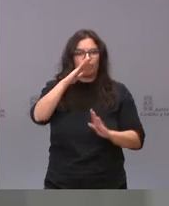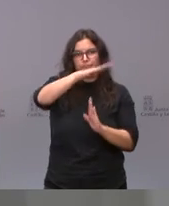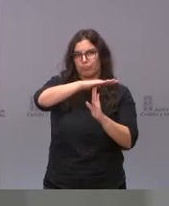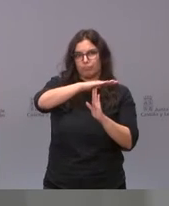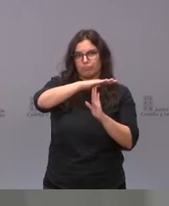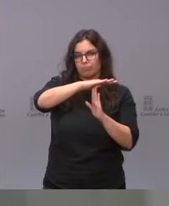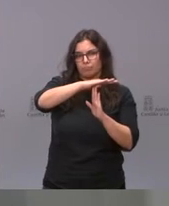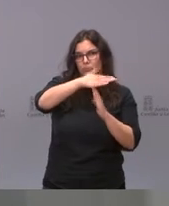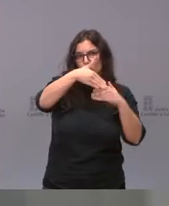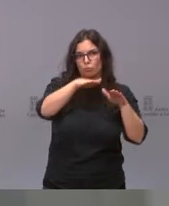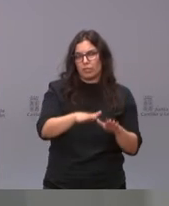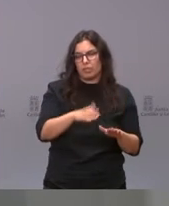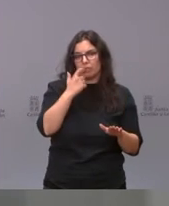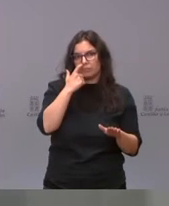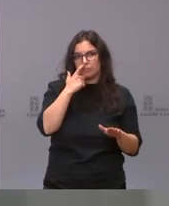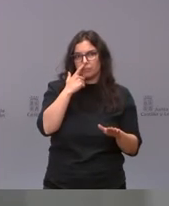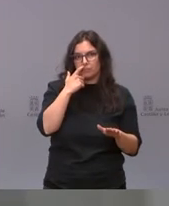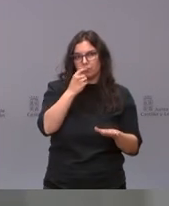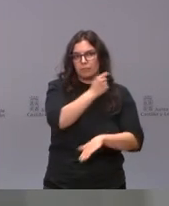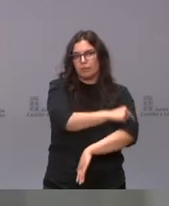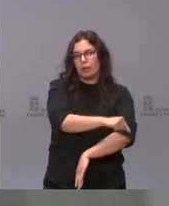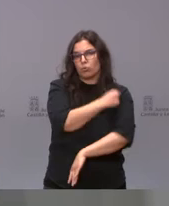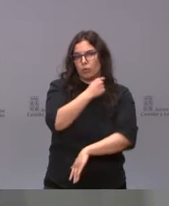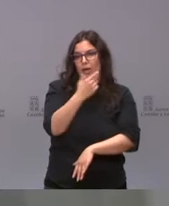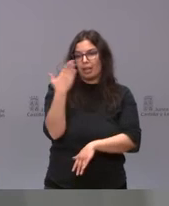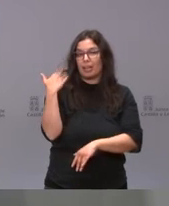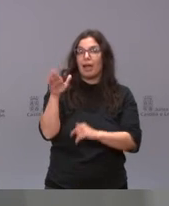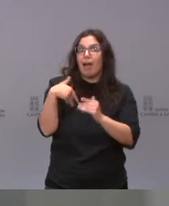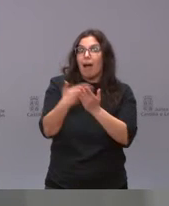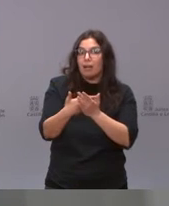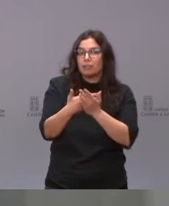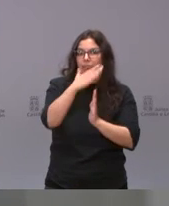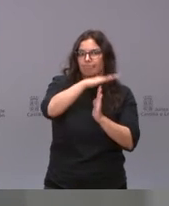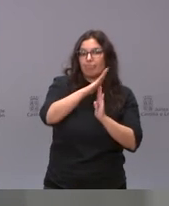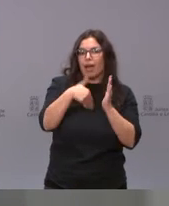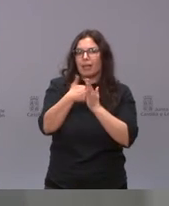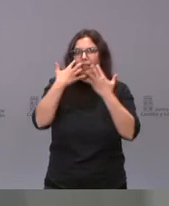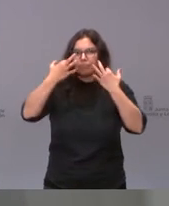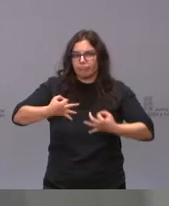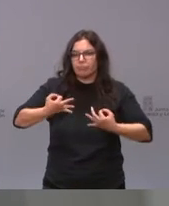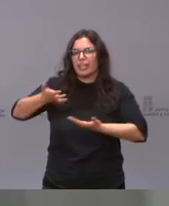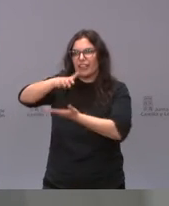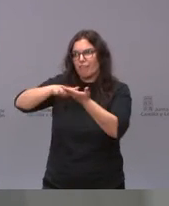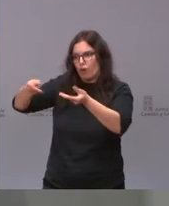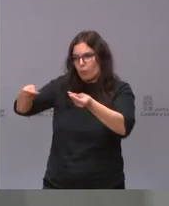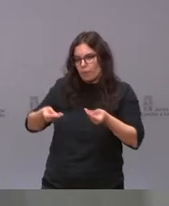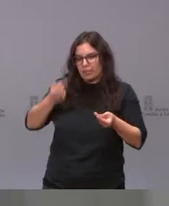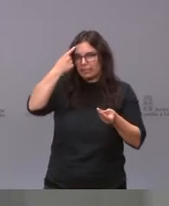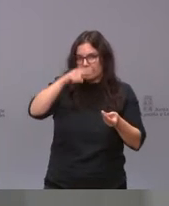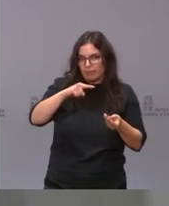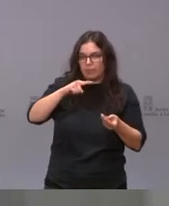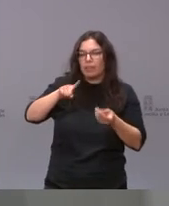la vacunación con AstraZeneca ayer hasta conocer el contenido del informe y la decisión que tomaron